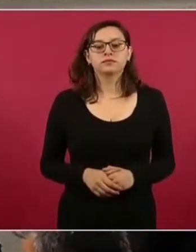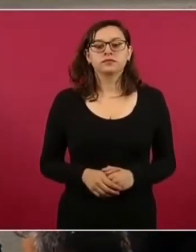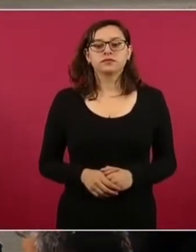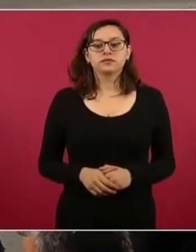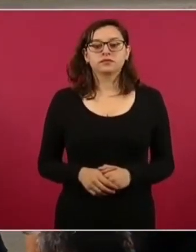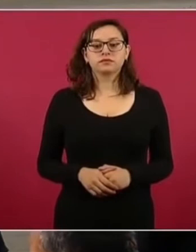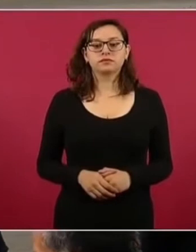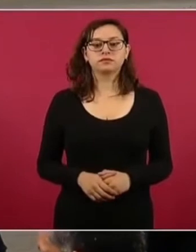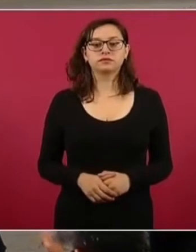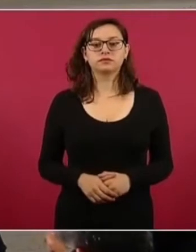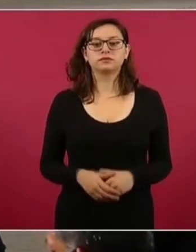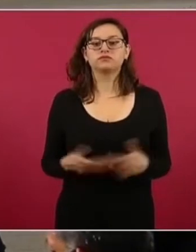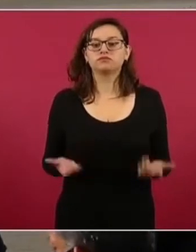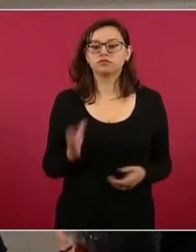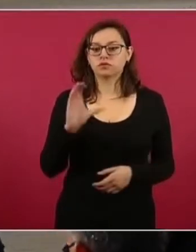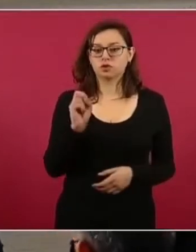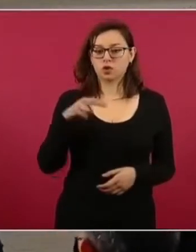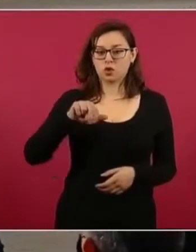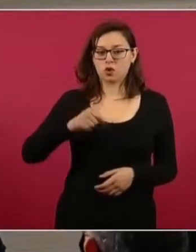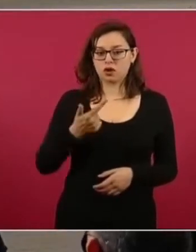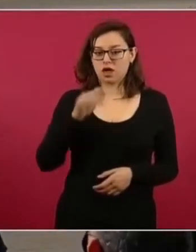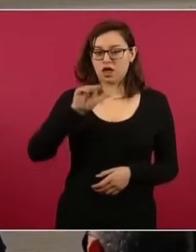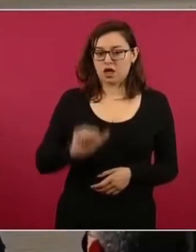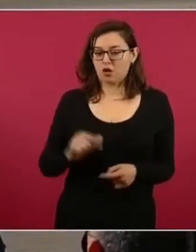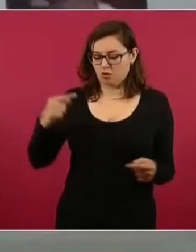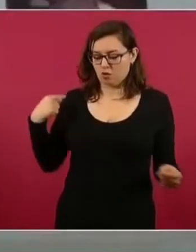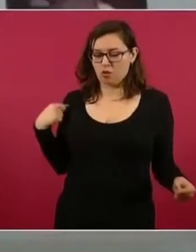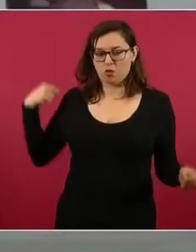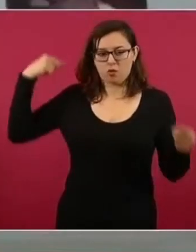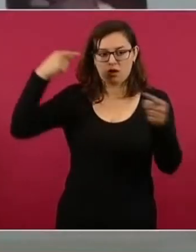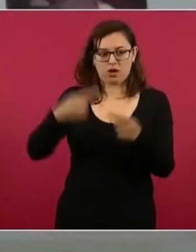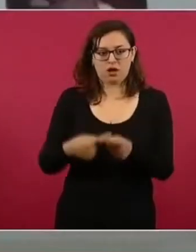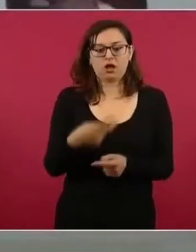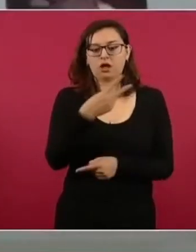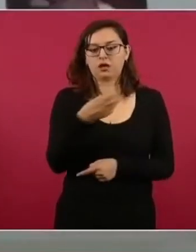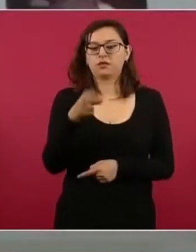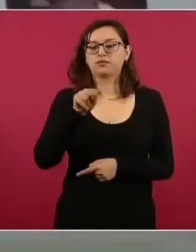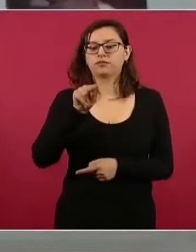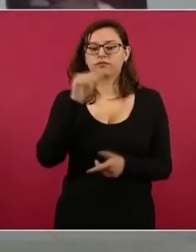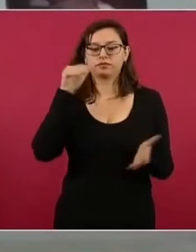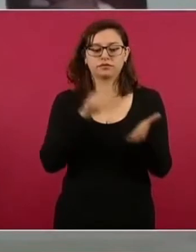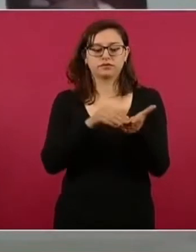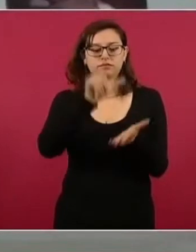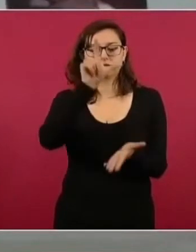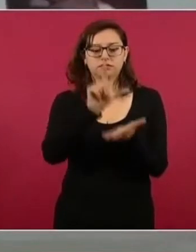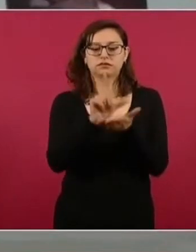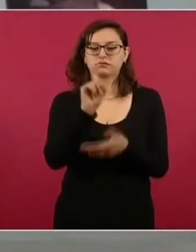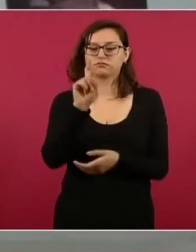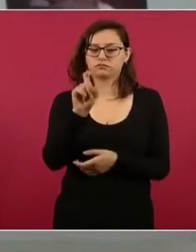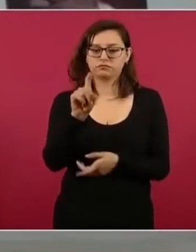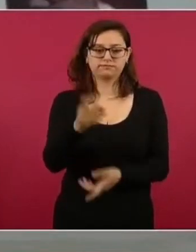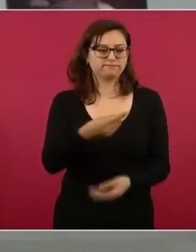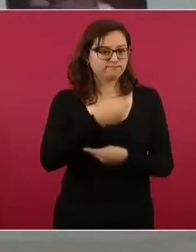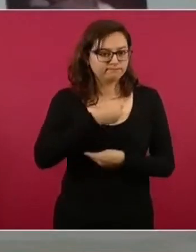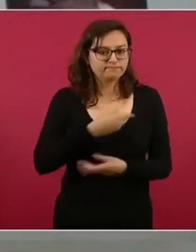También con agua ha distribuido hasta la fecha doscientos ochenta mil litros de agua en las